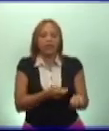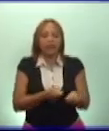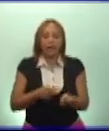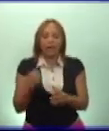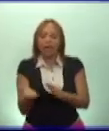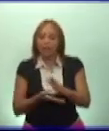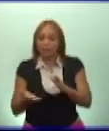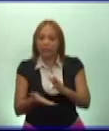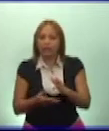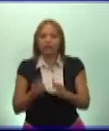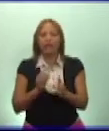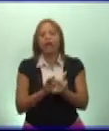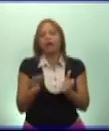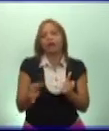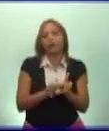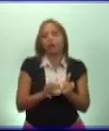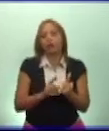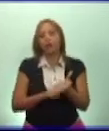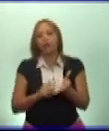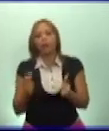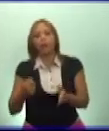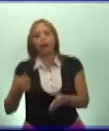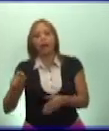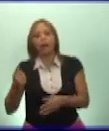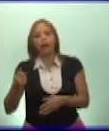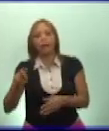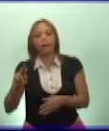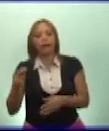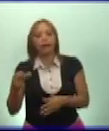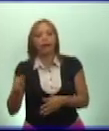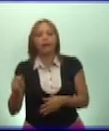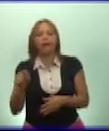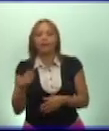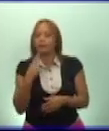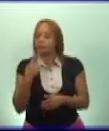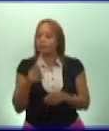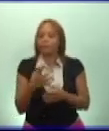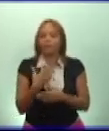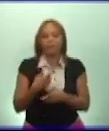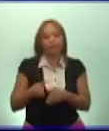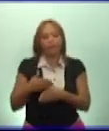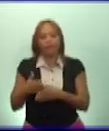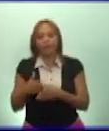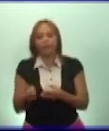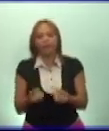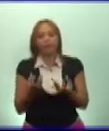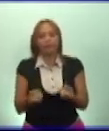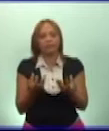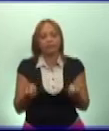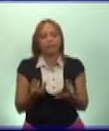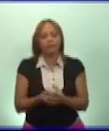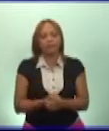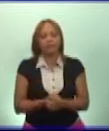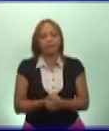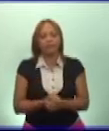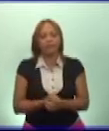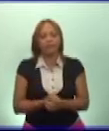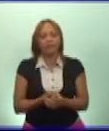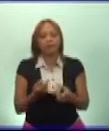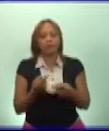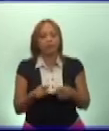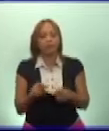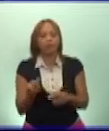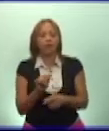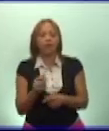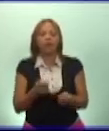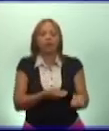arroz, papas y vegetales, por solo mencionar algunos renglones. Pero además es una